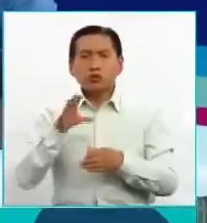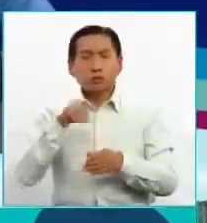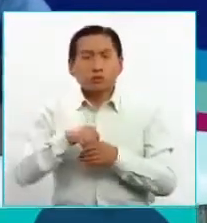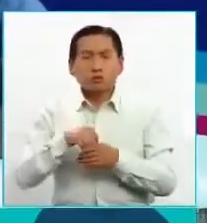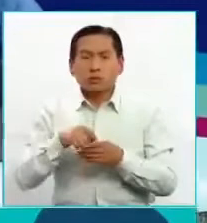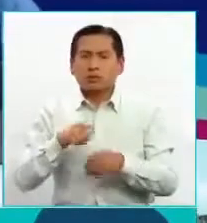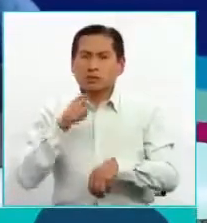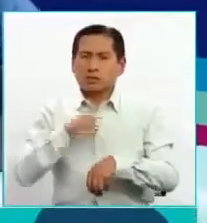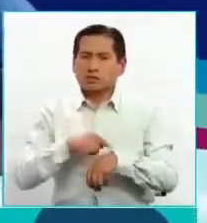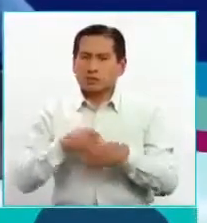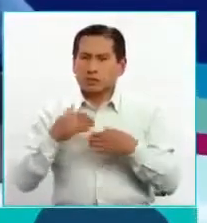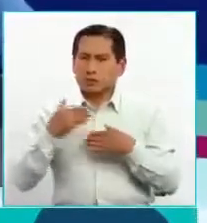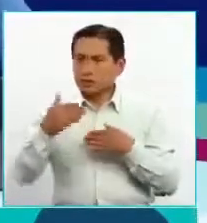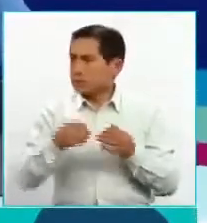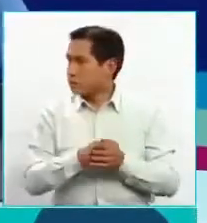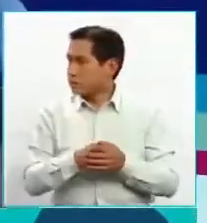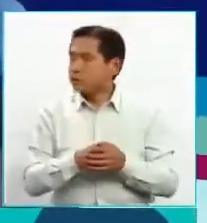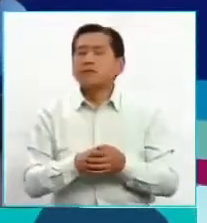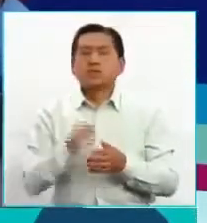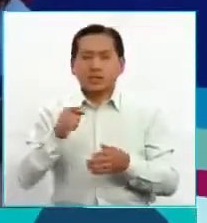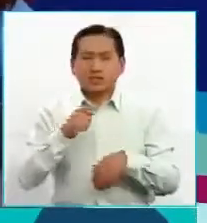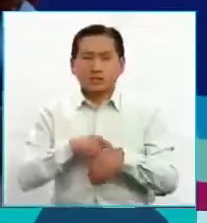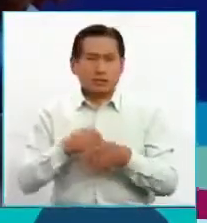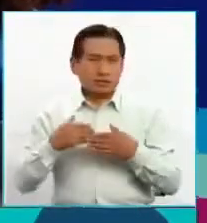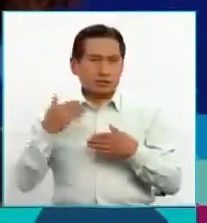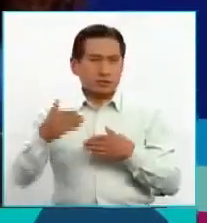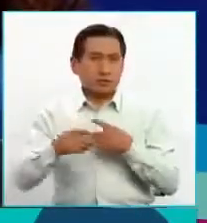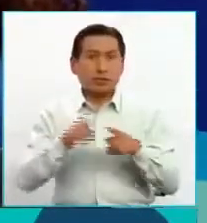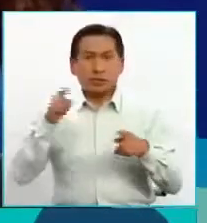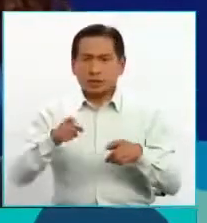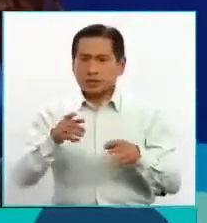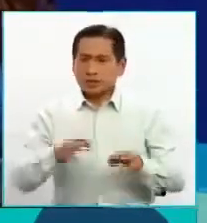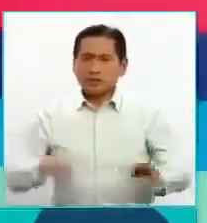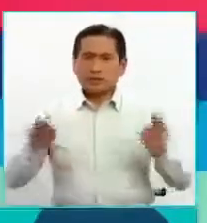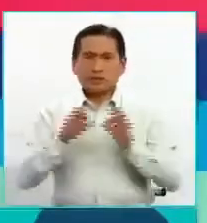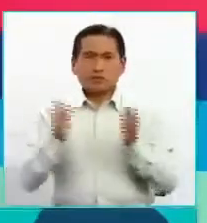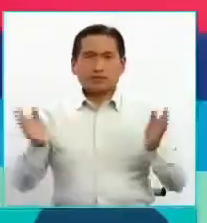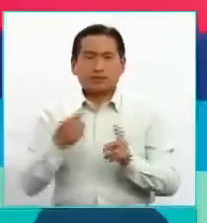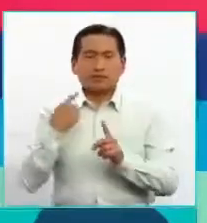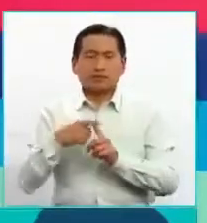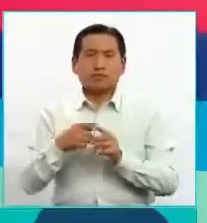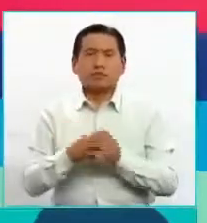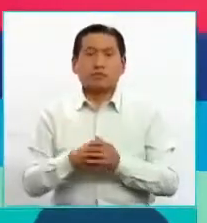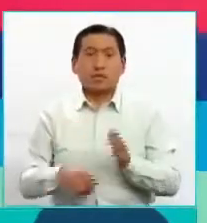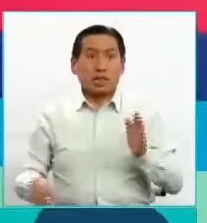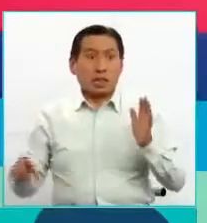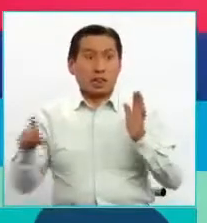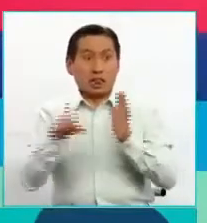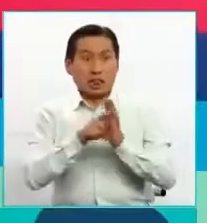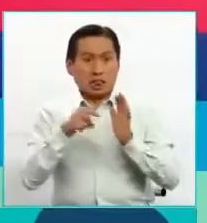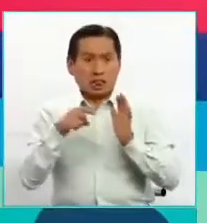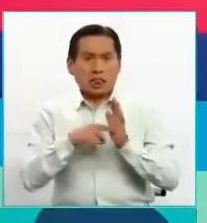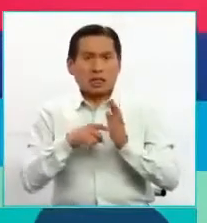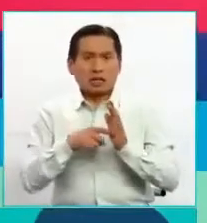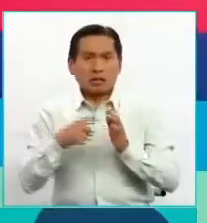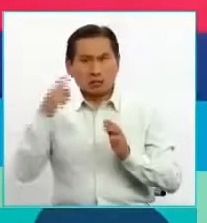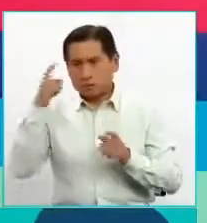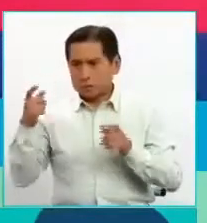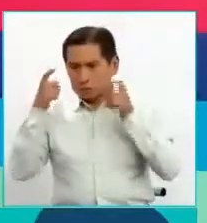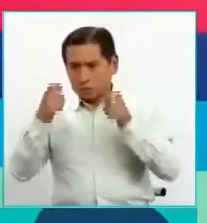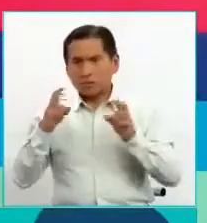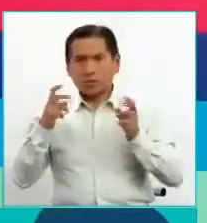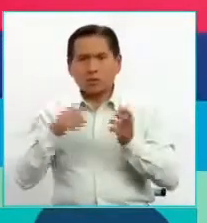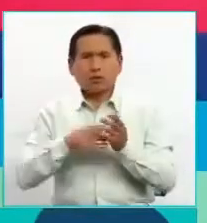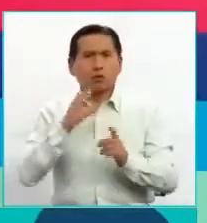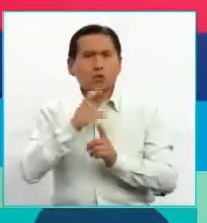eso toma tiempo. Sí, lleva tiempo, pero tenemos que sacar, porque no hay una ley que rija el